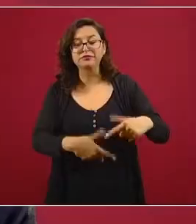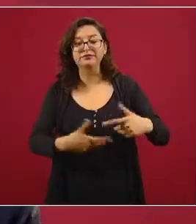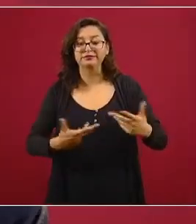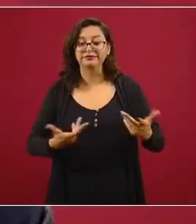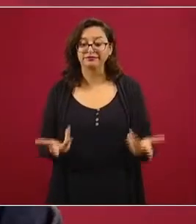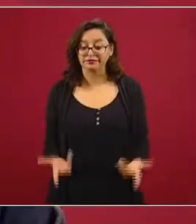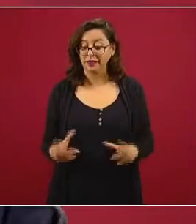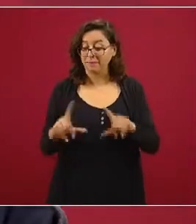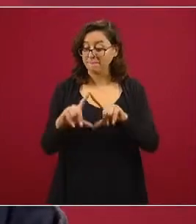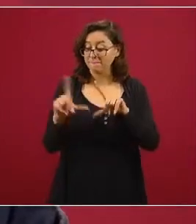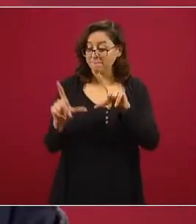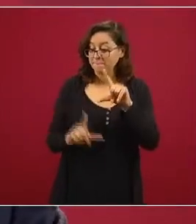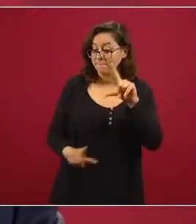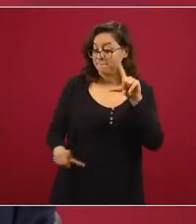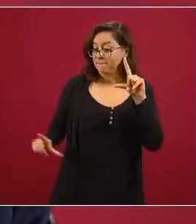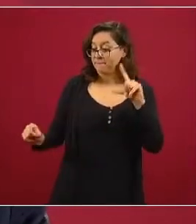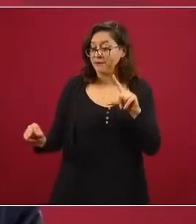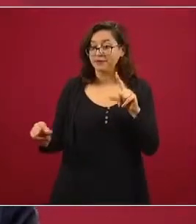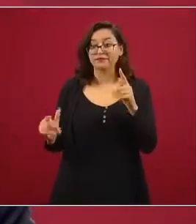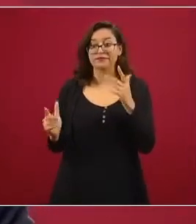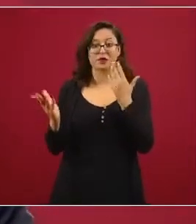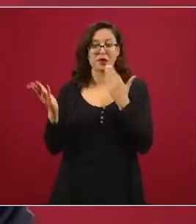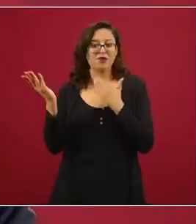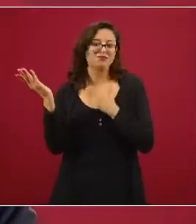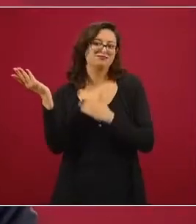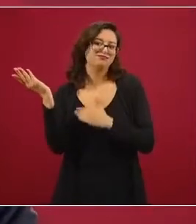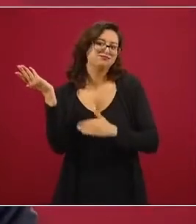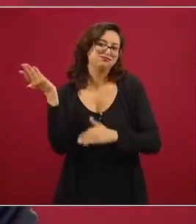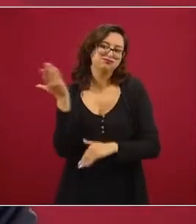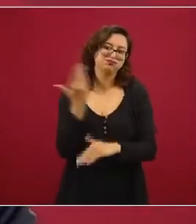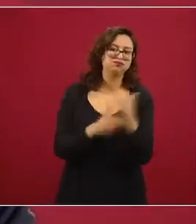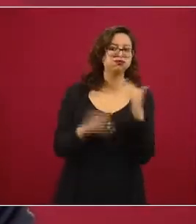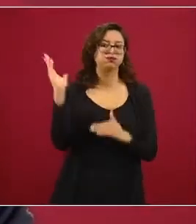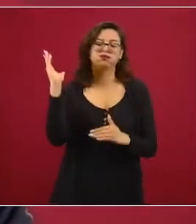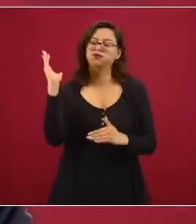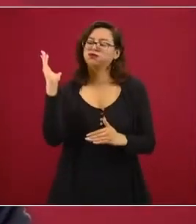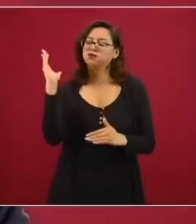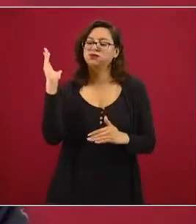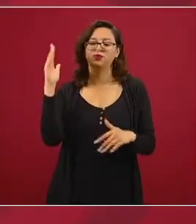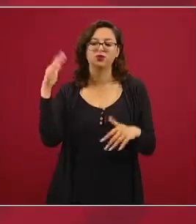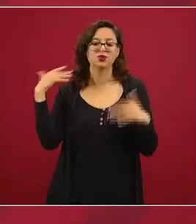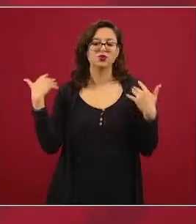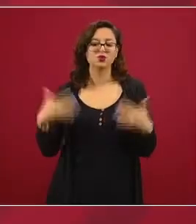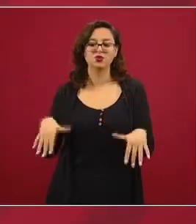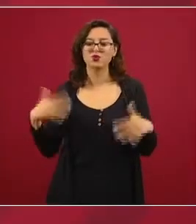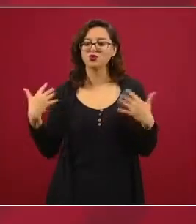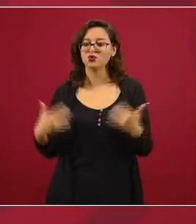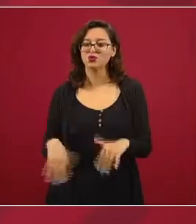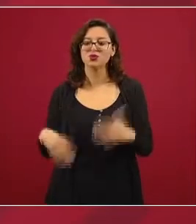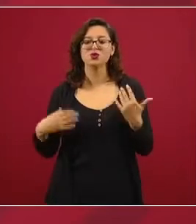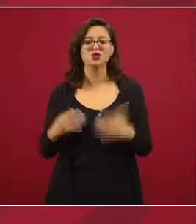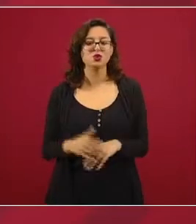México va a dar un salto hacia adelante